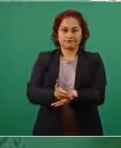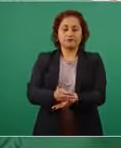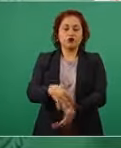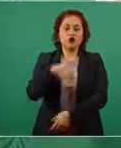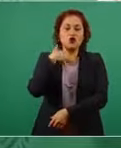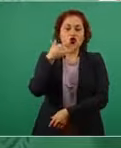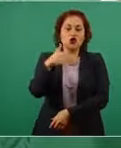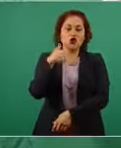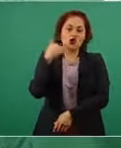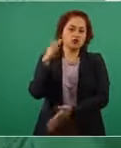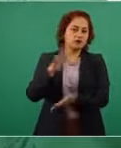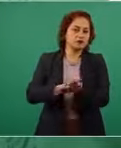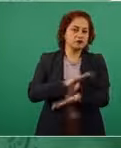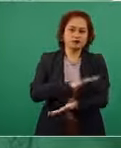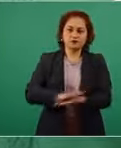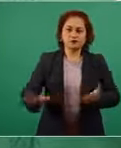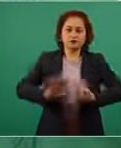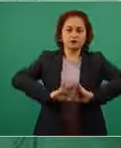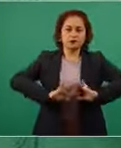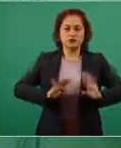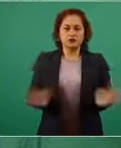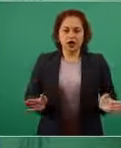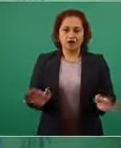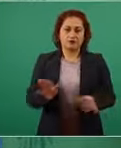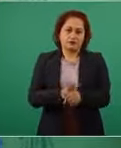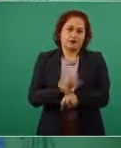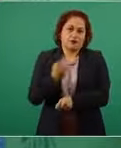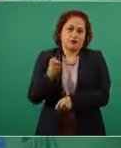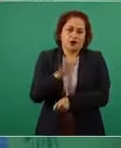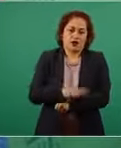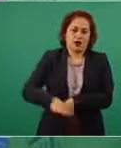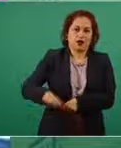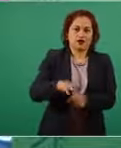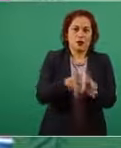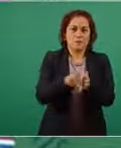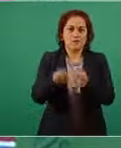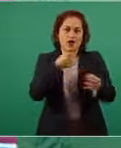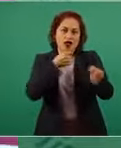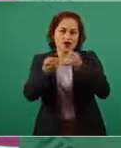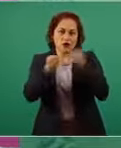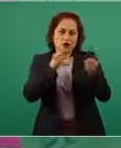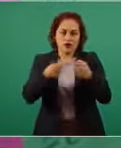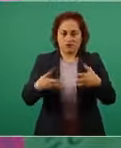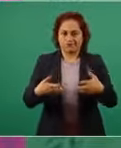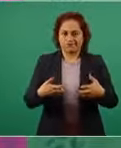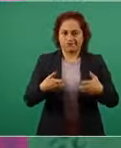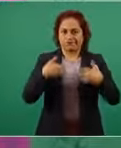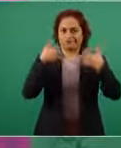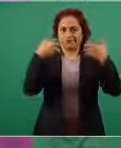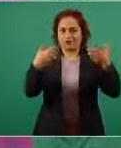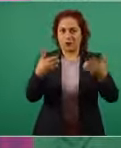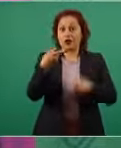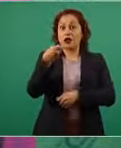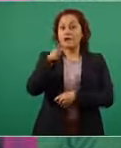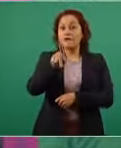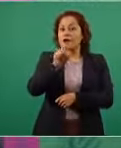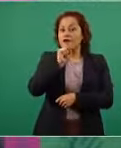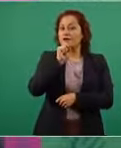entonces están muy molestos no sólo la prensa nacional el país de España porque